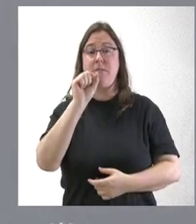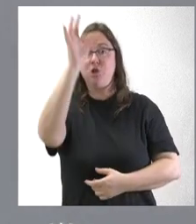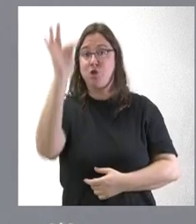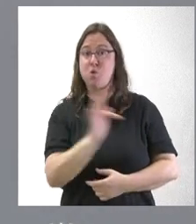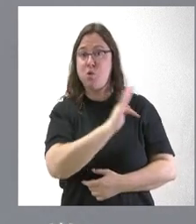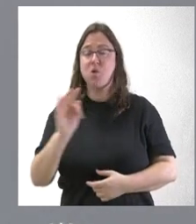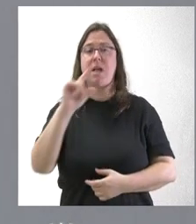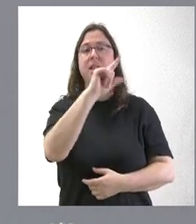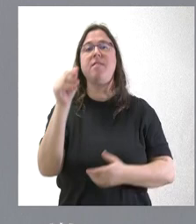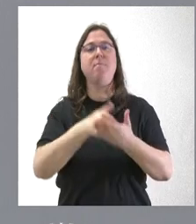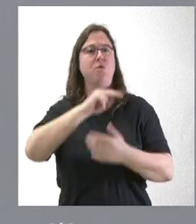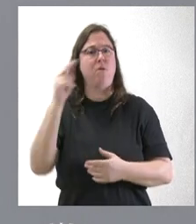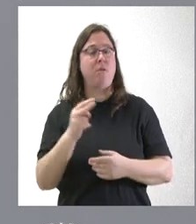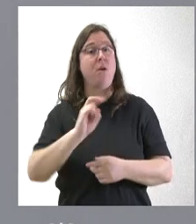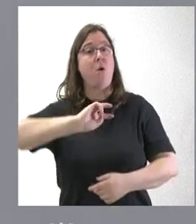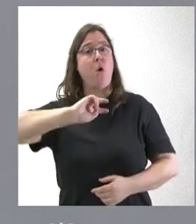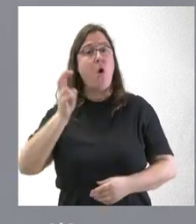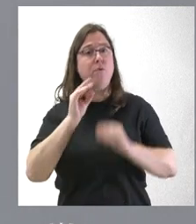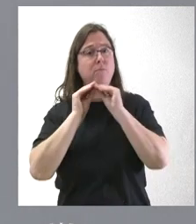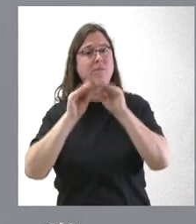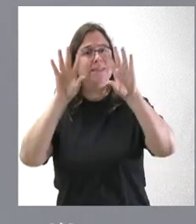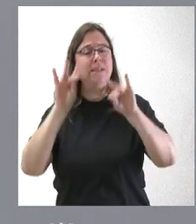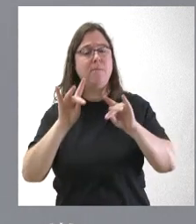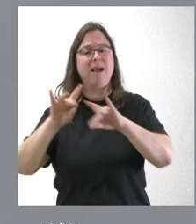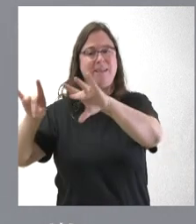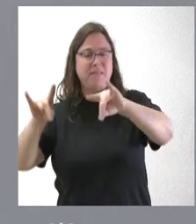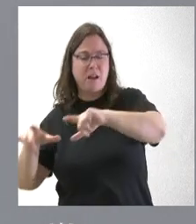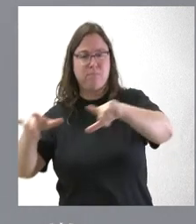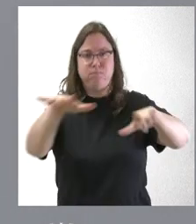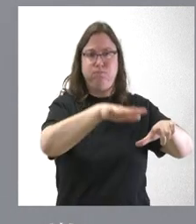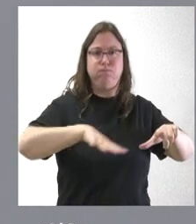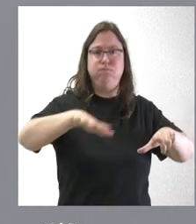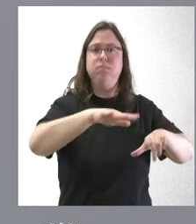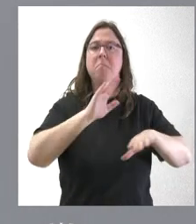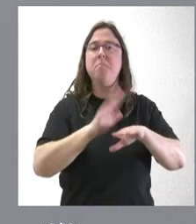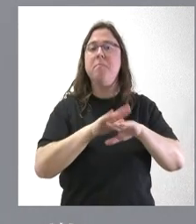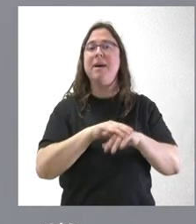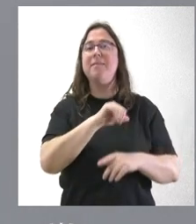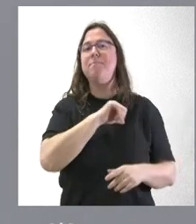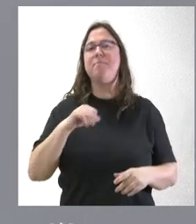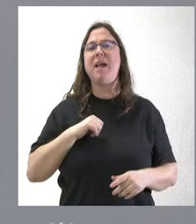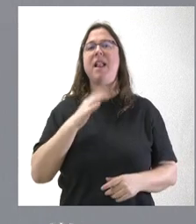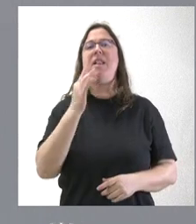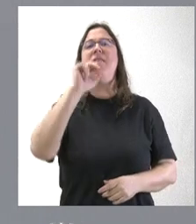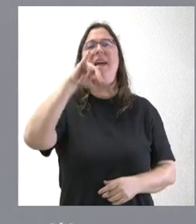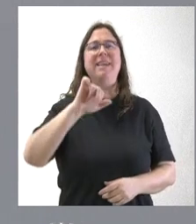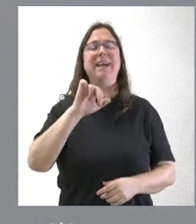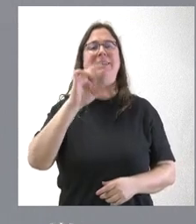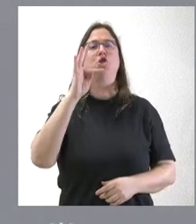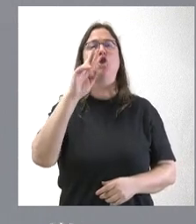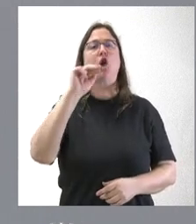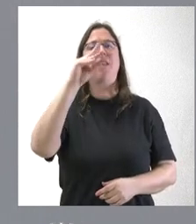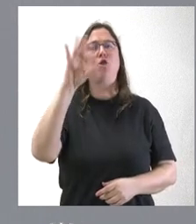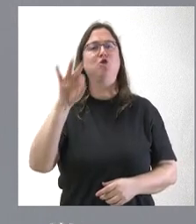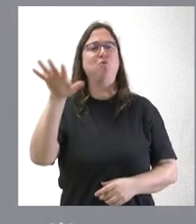millones de euros. Y la otra actuación en materia de concentración parcelaria es la iniciativa que está exprivada en Zayas de Torre II, en